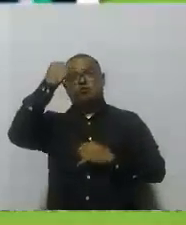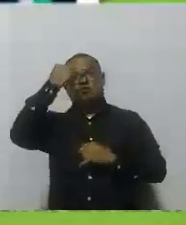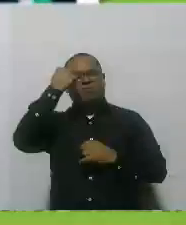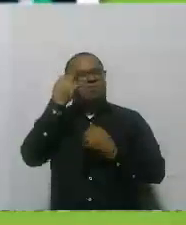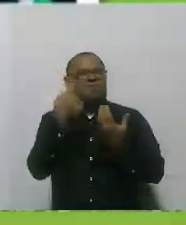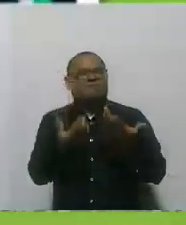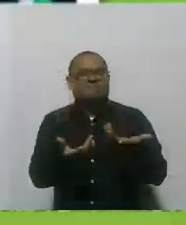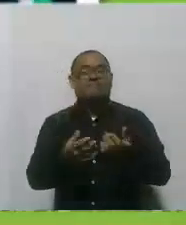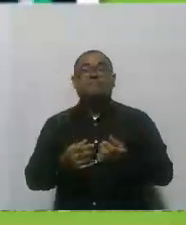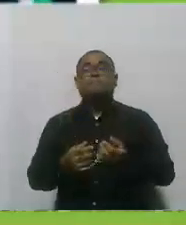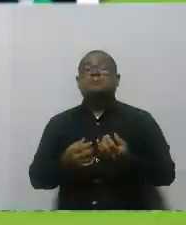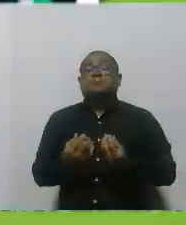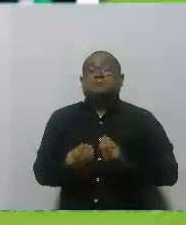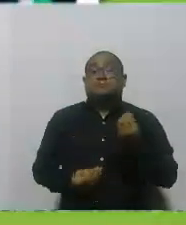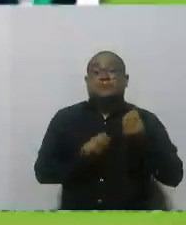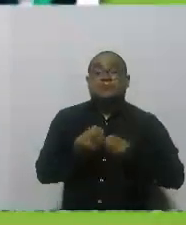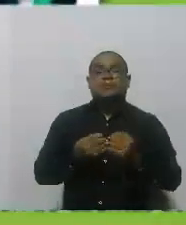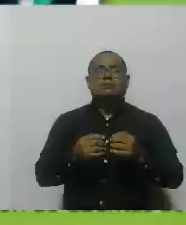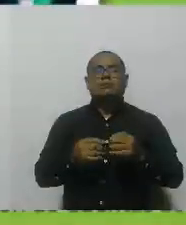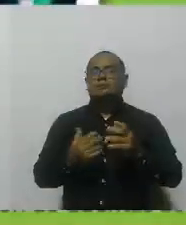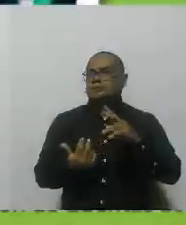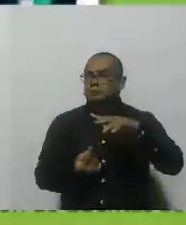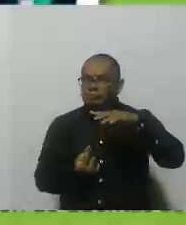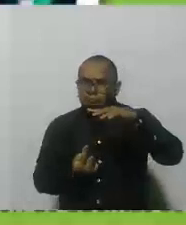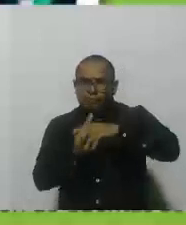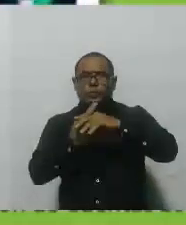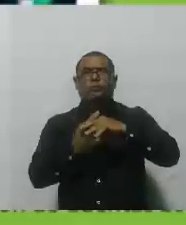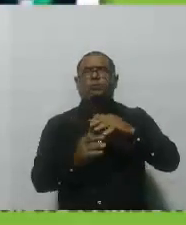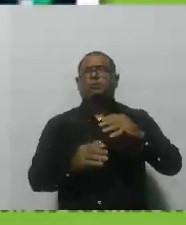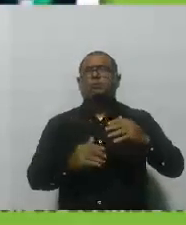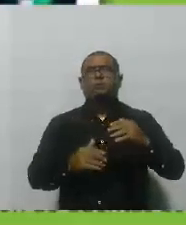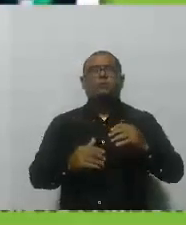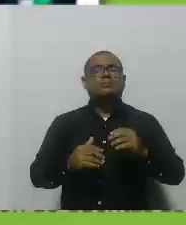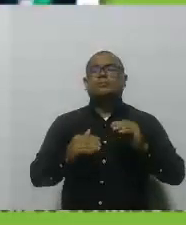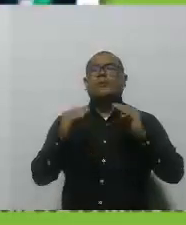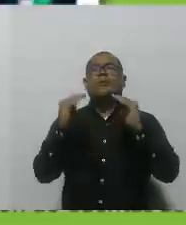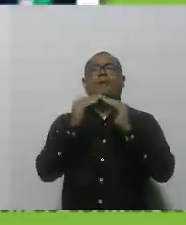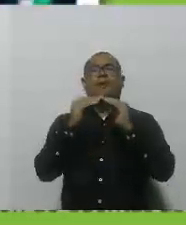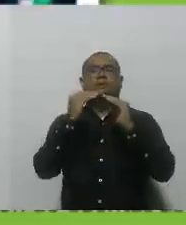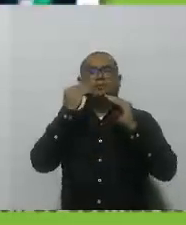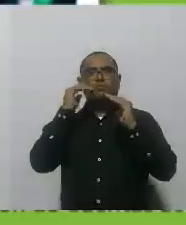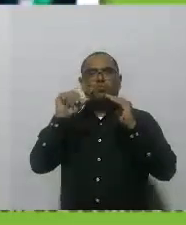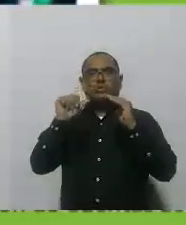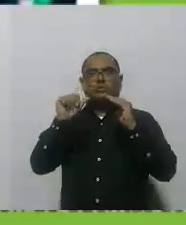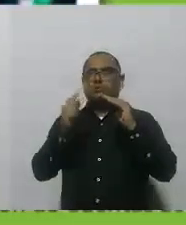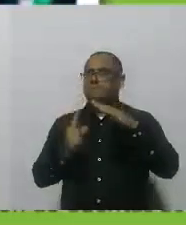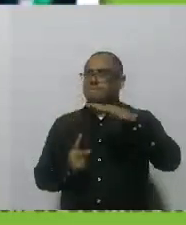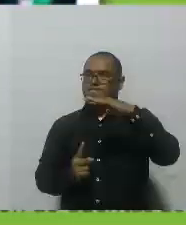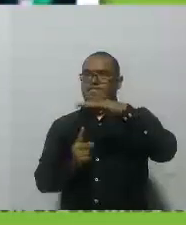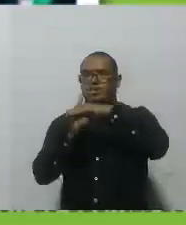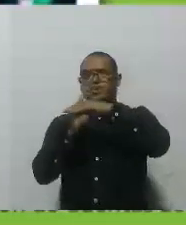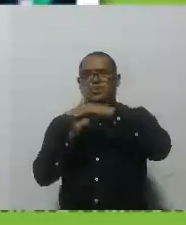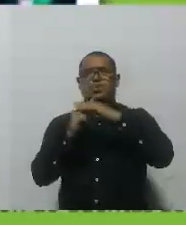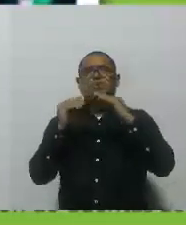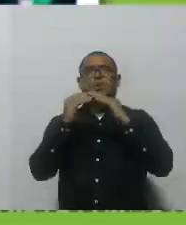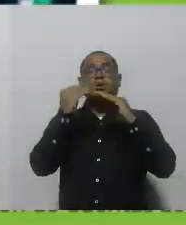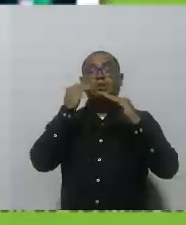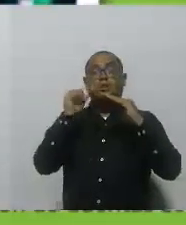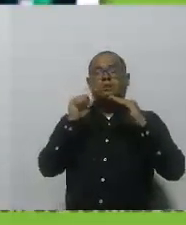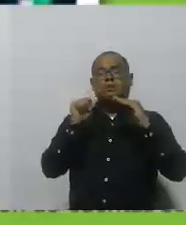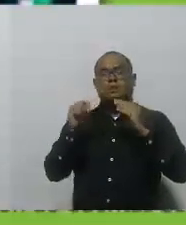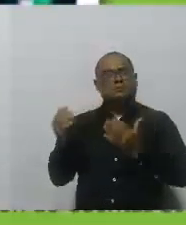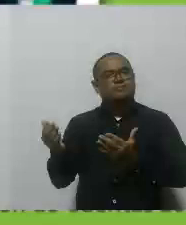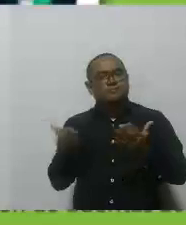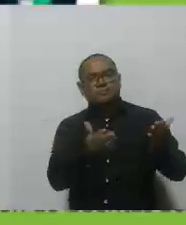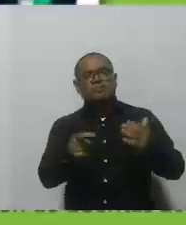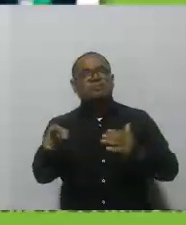creado, inaugurado por primera vez, la Casa de la Mujer. Hoy las mujeres que están en nuestras